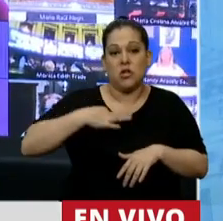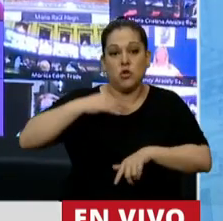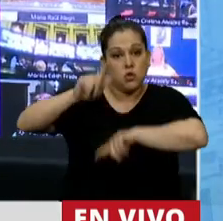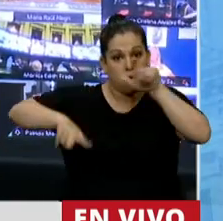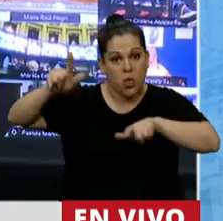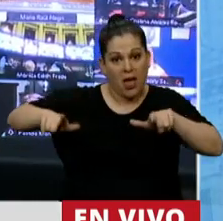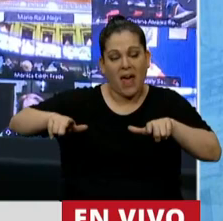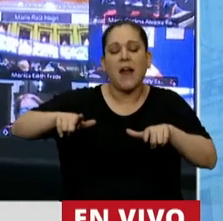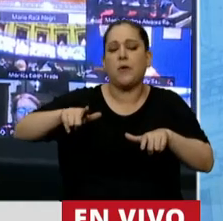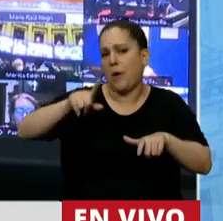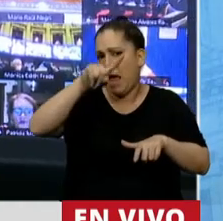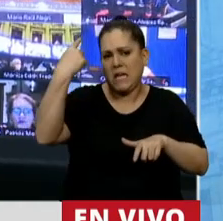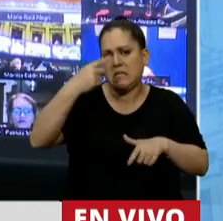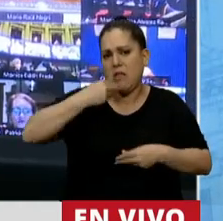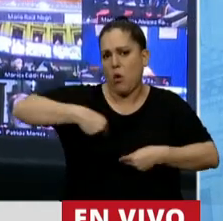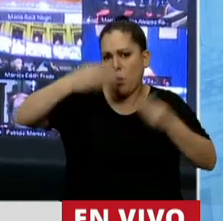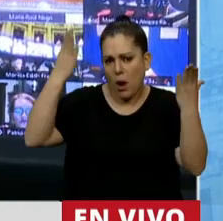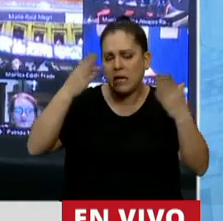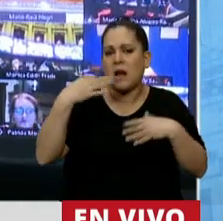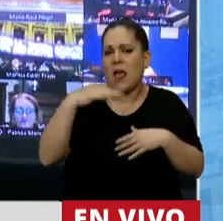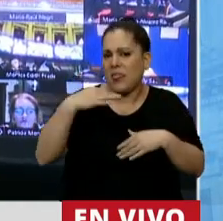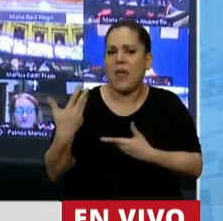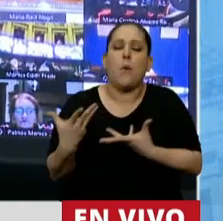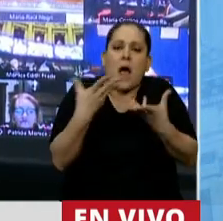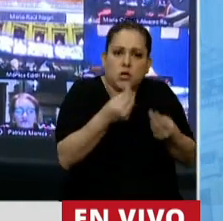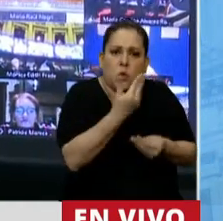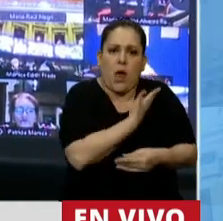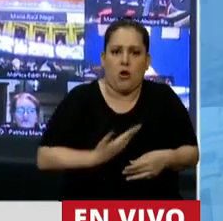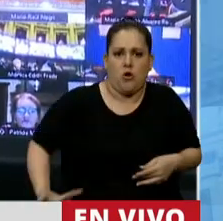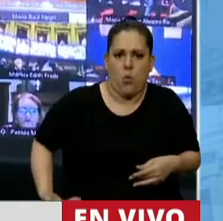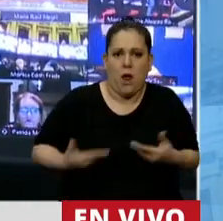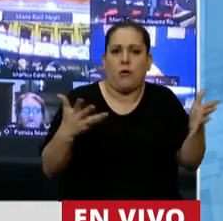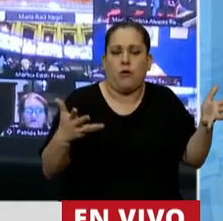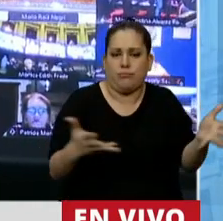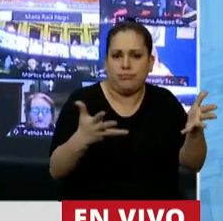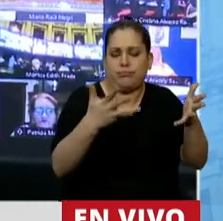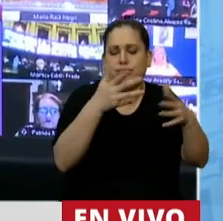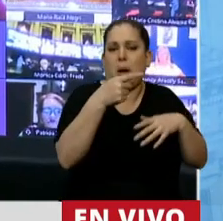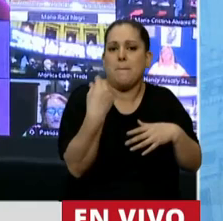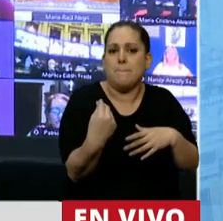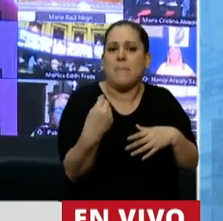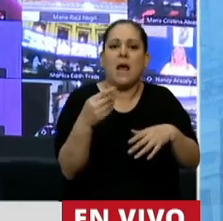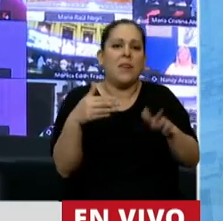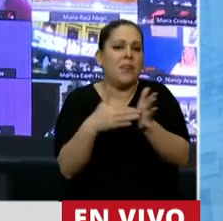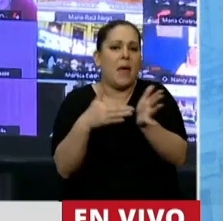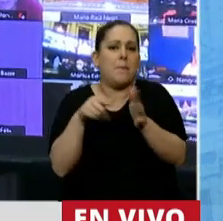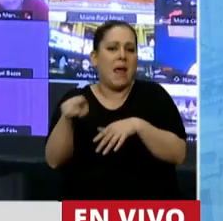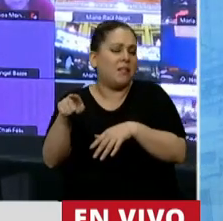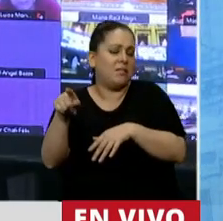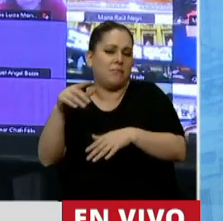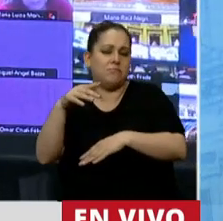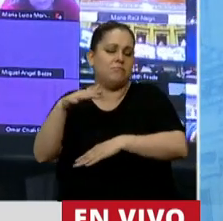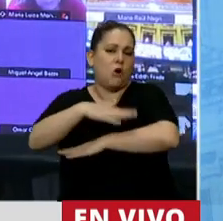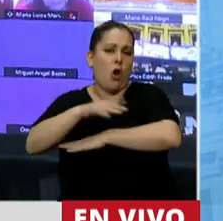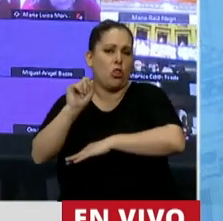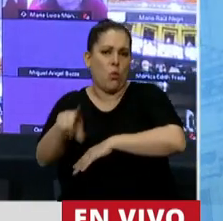Estado deben contribuir al sostenimiento del gobierno, en cuanto sea posible, en proporción a sus respectivas aptitudes,